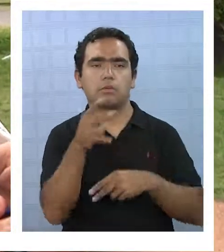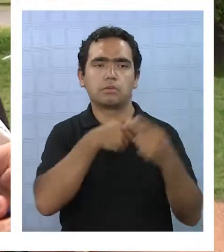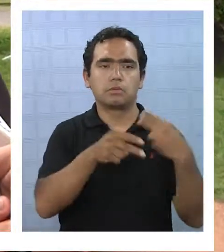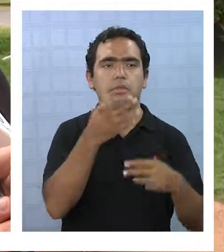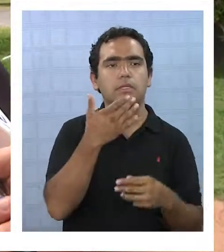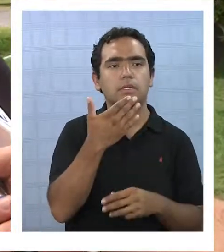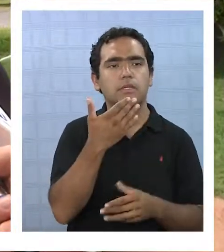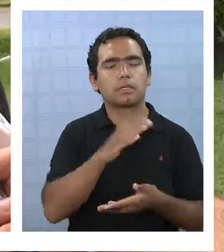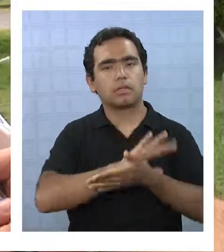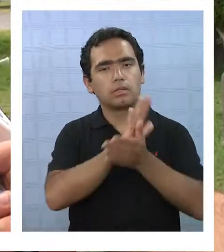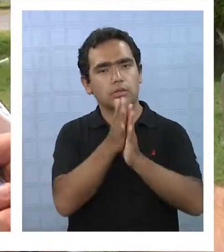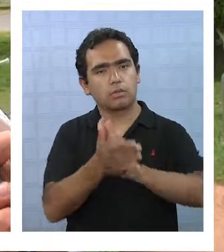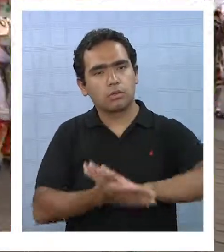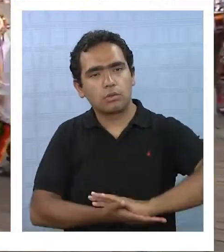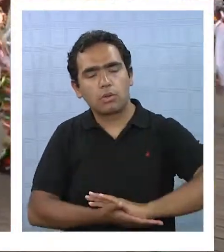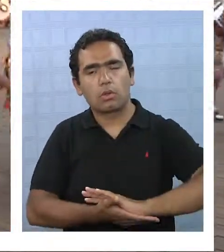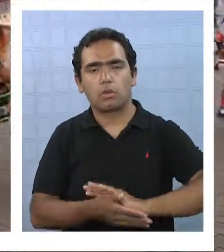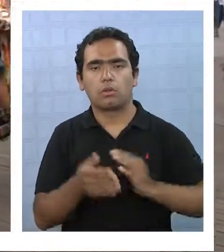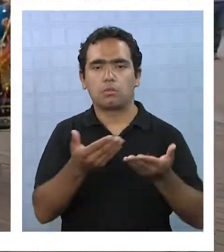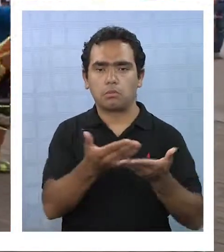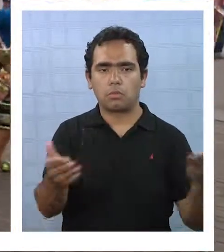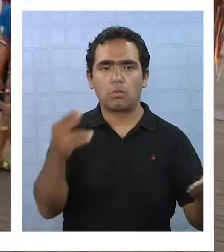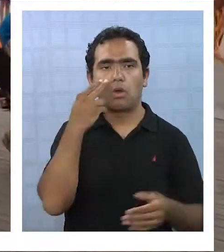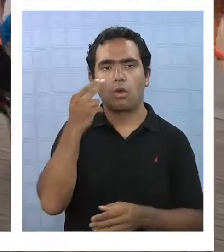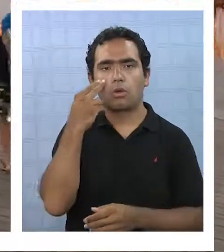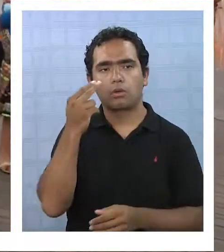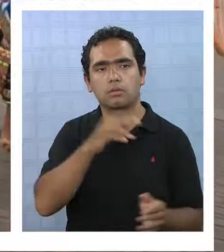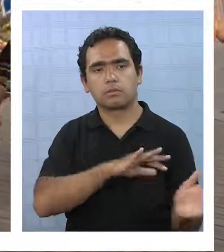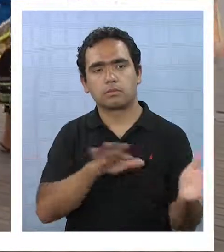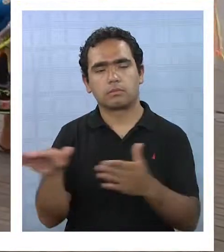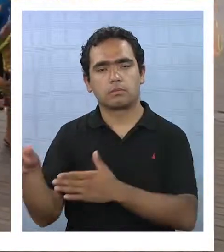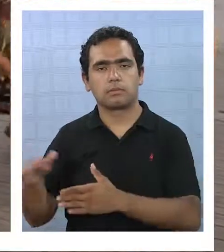interior y todo lo que es tambor y carnaval de Iquique. ¿Cuántos años tienes?